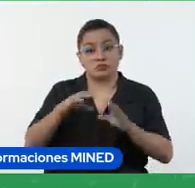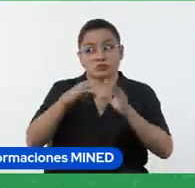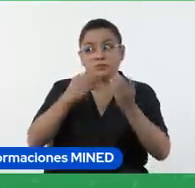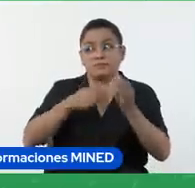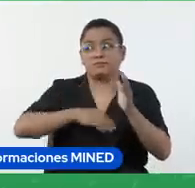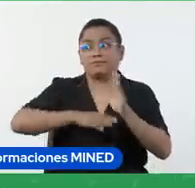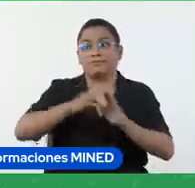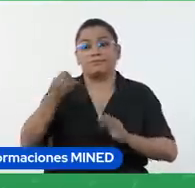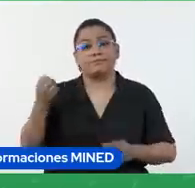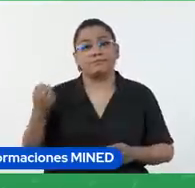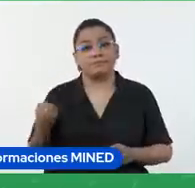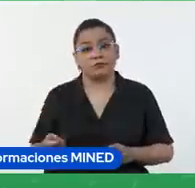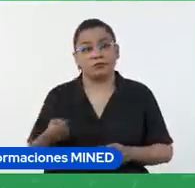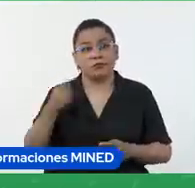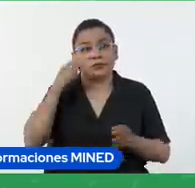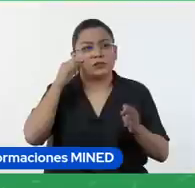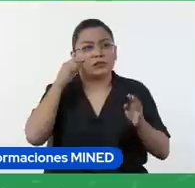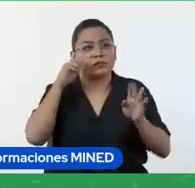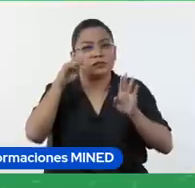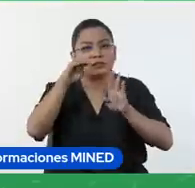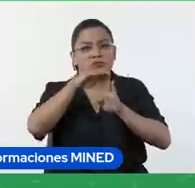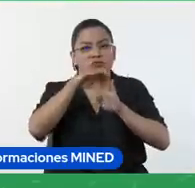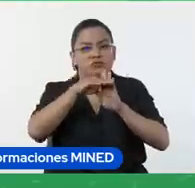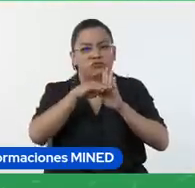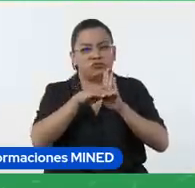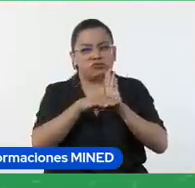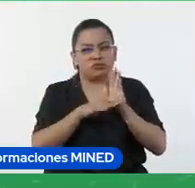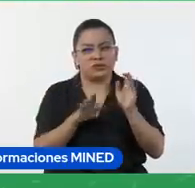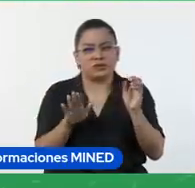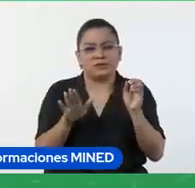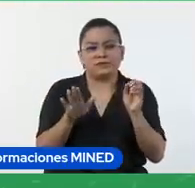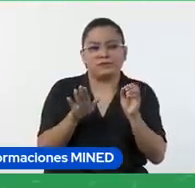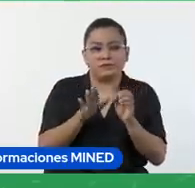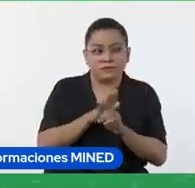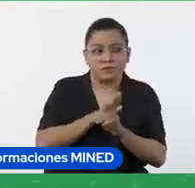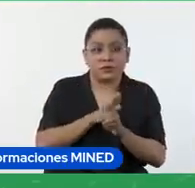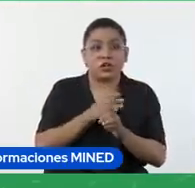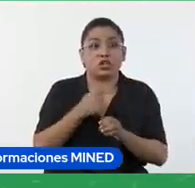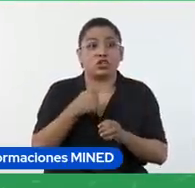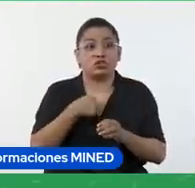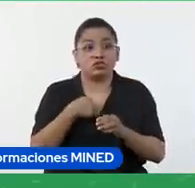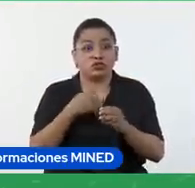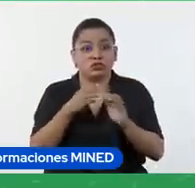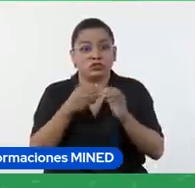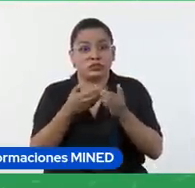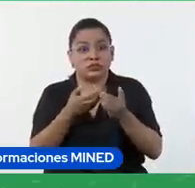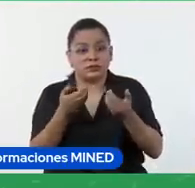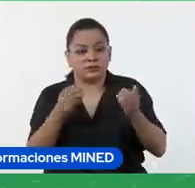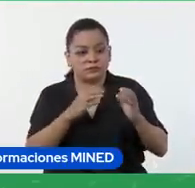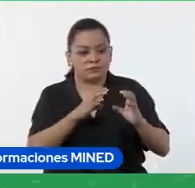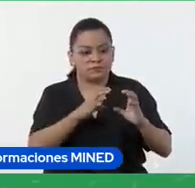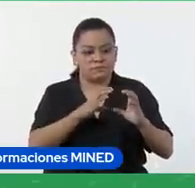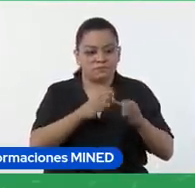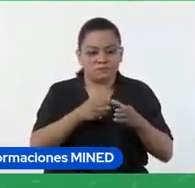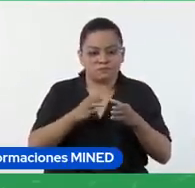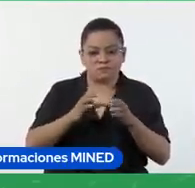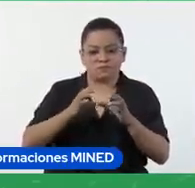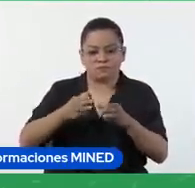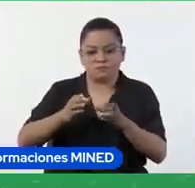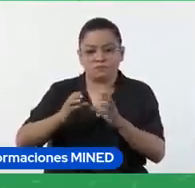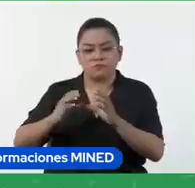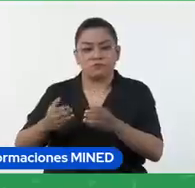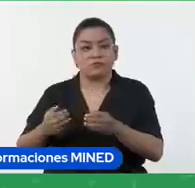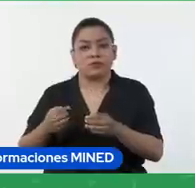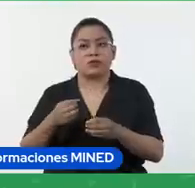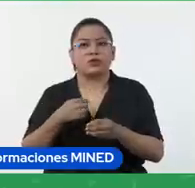listado completo de alumnos y yo puedo ahí armar los grupos puede ser al azar los puedo ir armando a